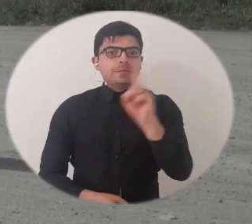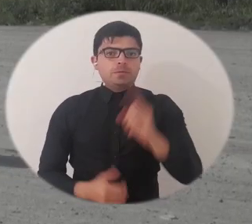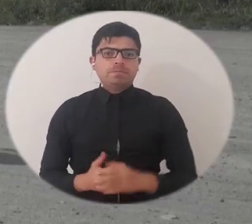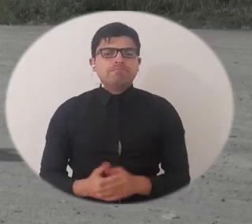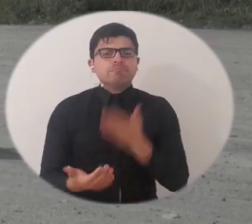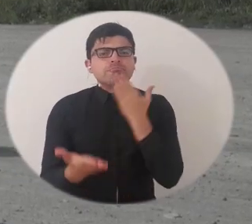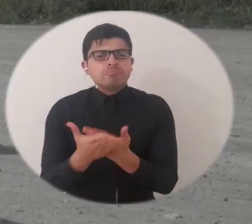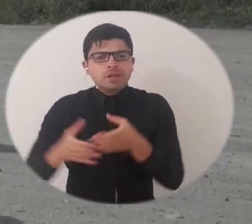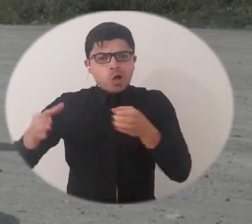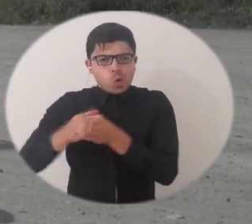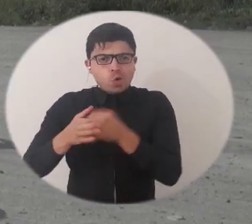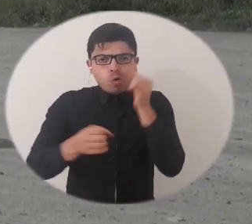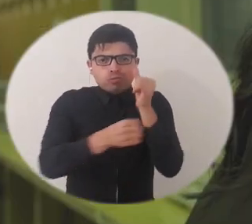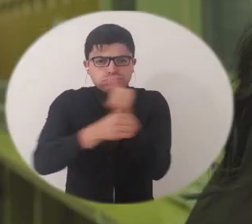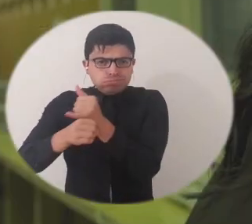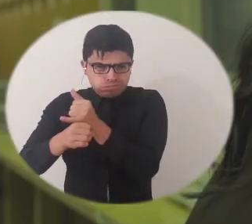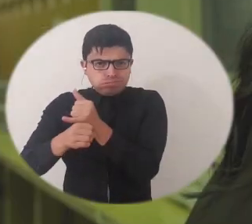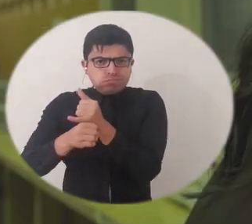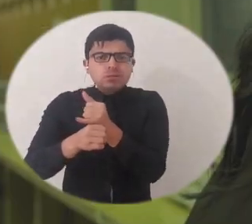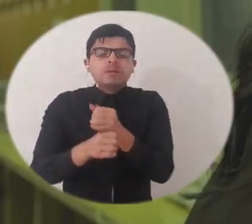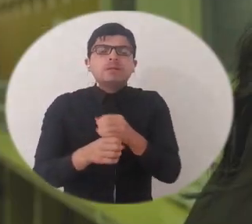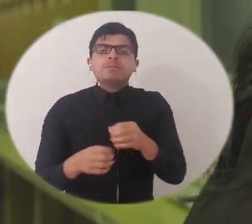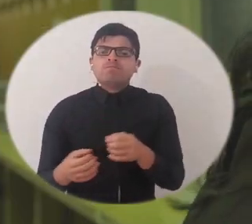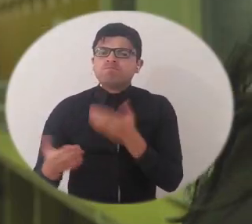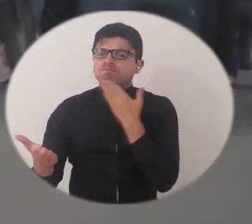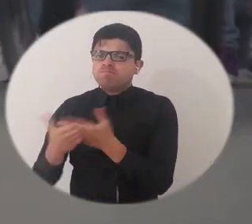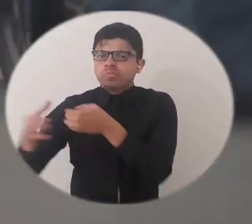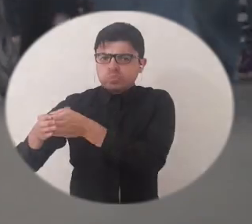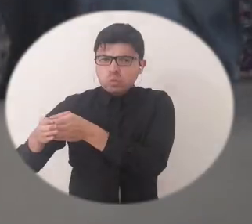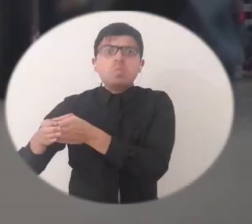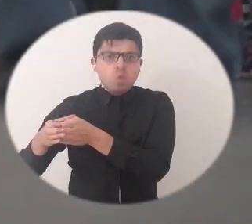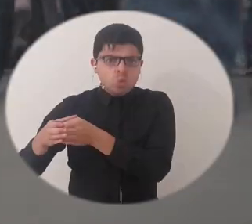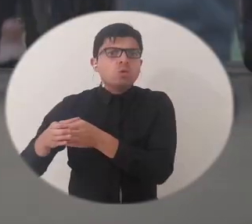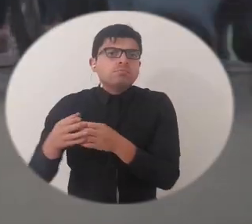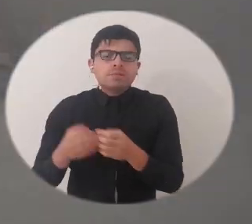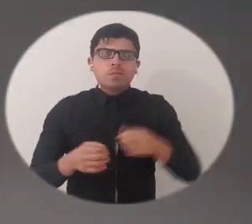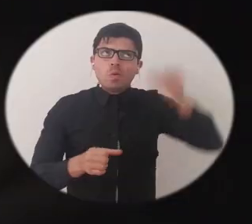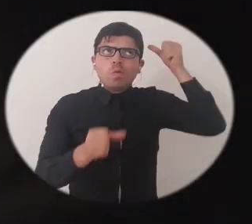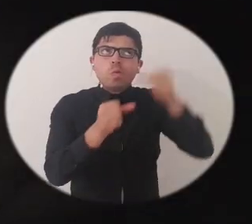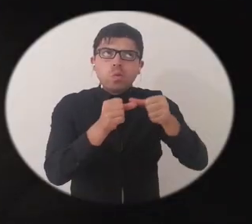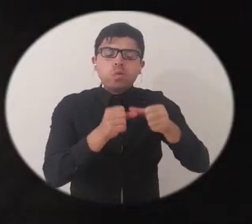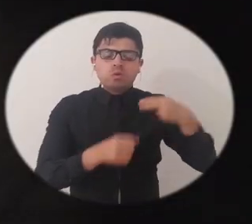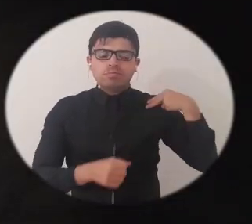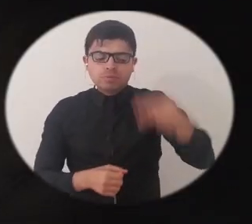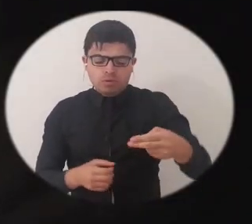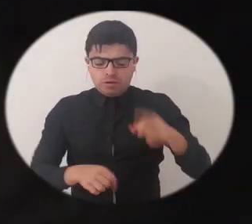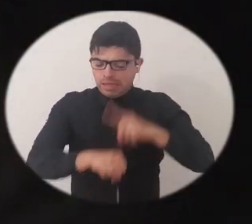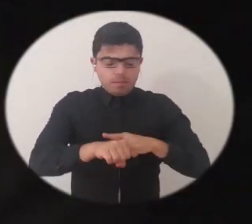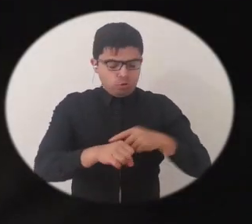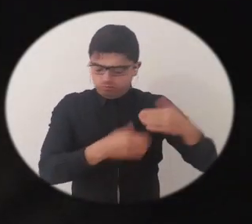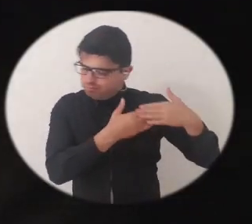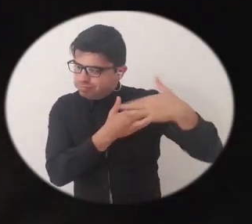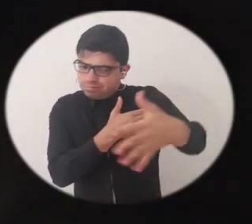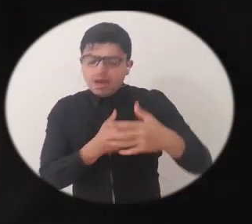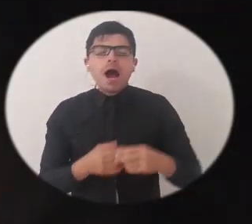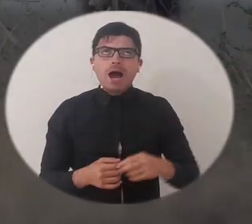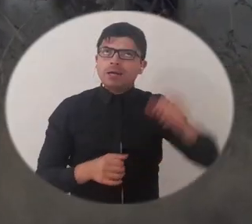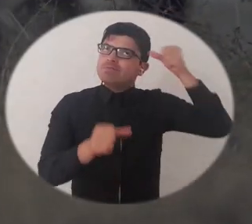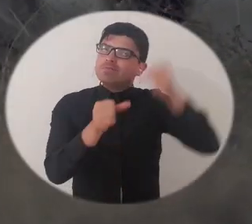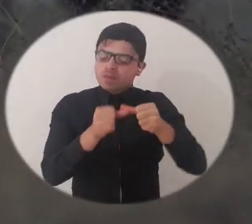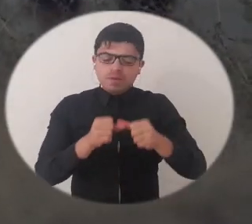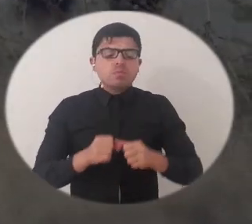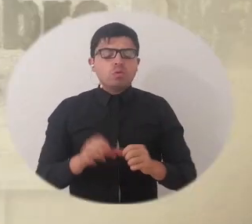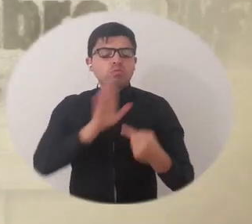pierda. Gracias a la producción, este hecho reafirmará su lugar en la historia a pesar del tiempo y perdurará en la memoria como ejemplo de